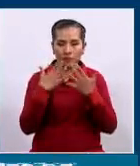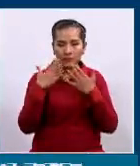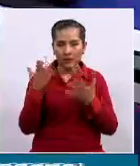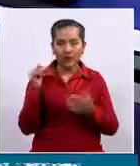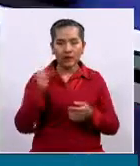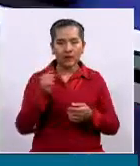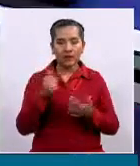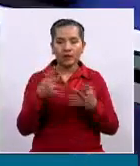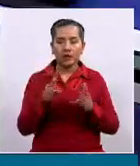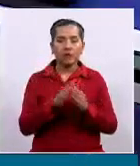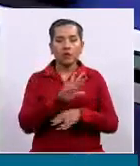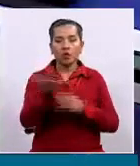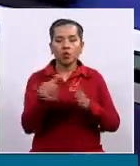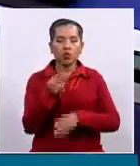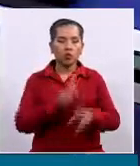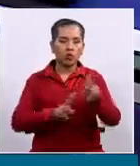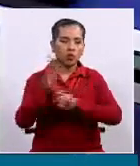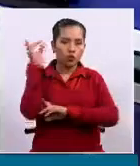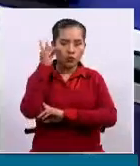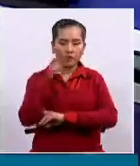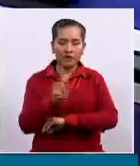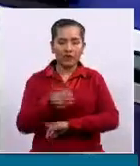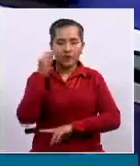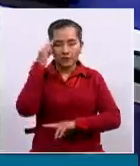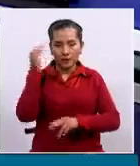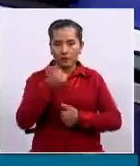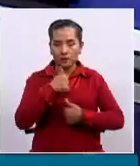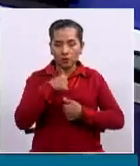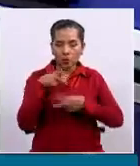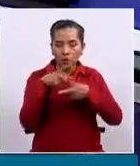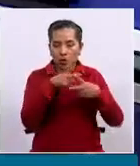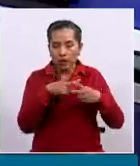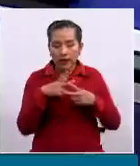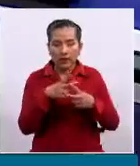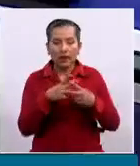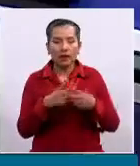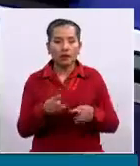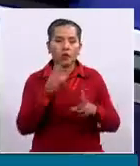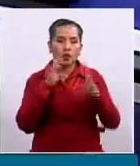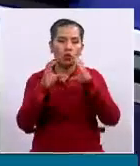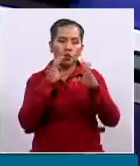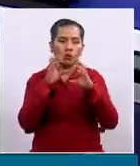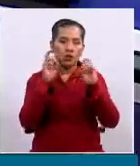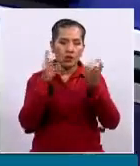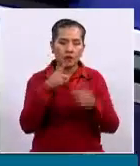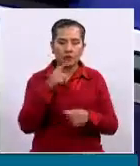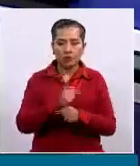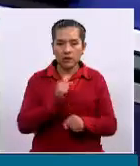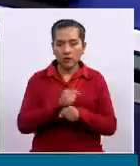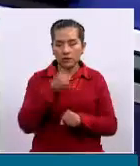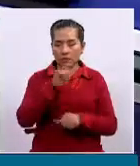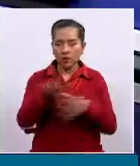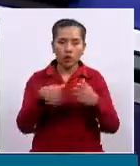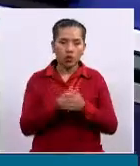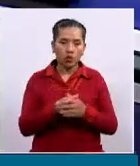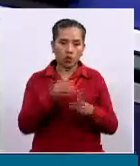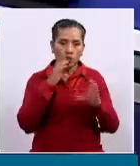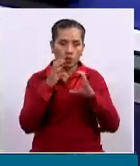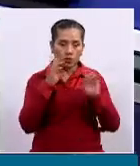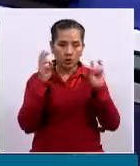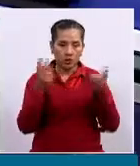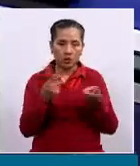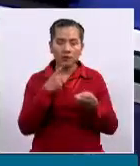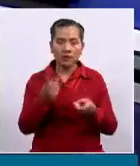Importante que la población boliviana sepa manejar con cuidado estos comunicados que están saliendo en los medios de comunicación sobre esta